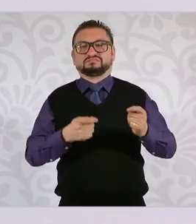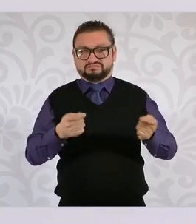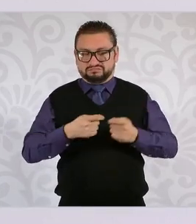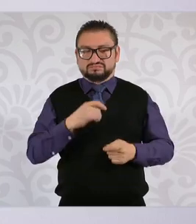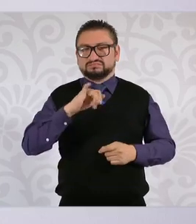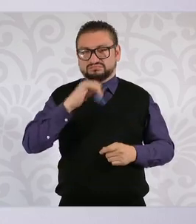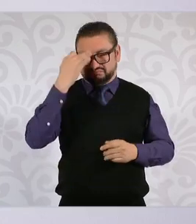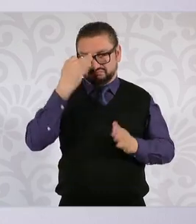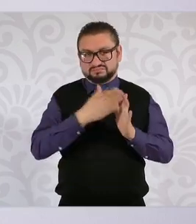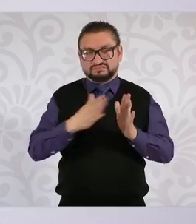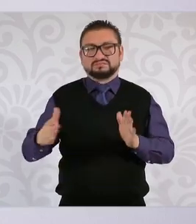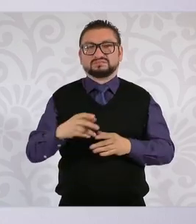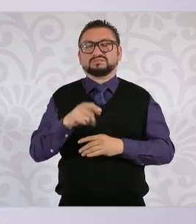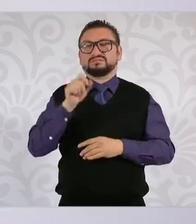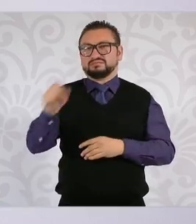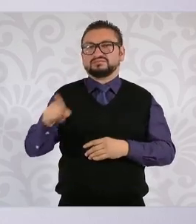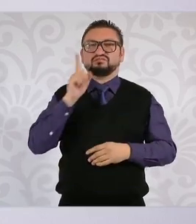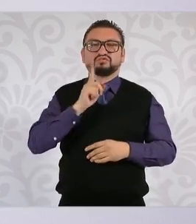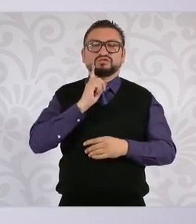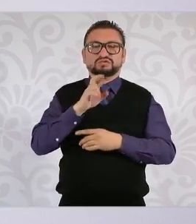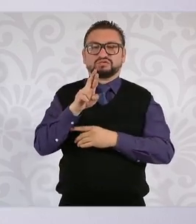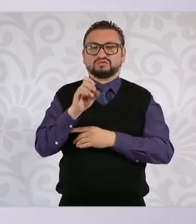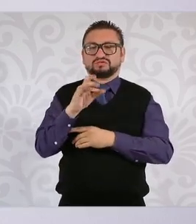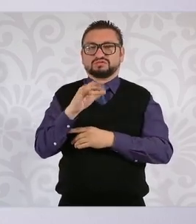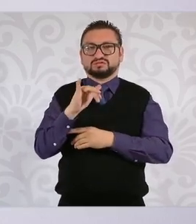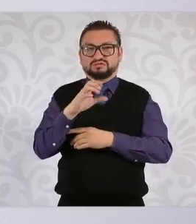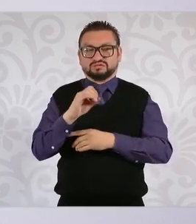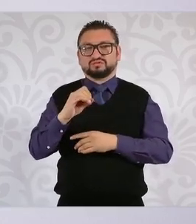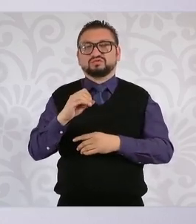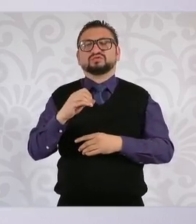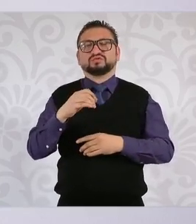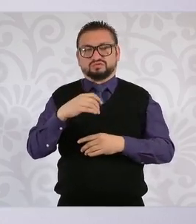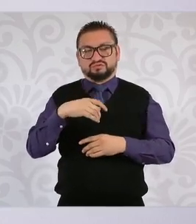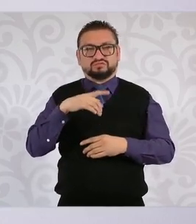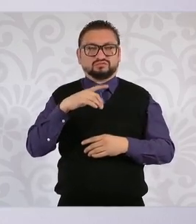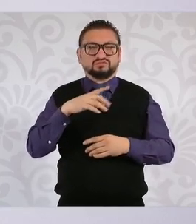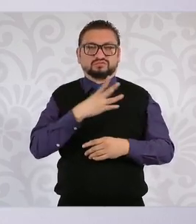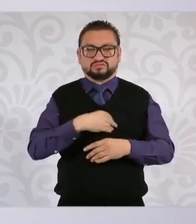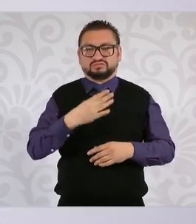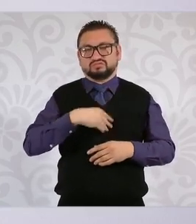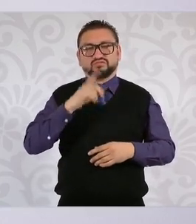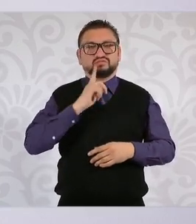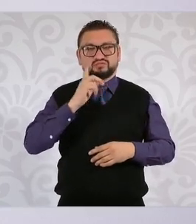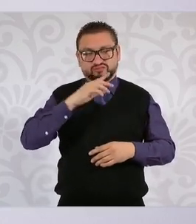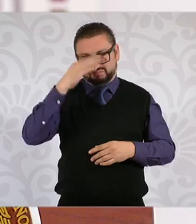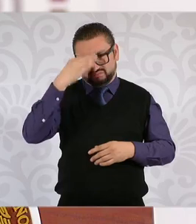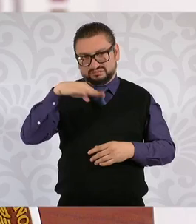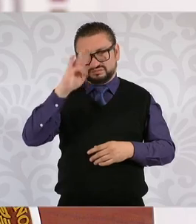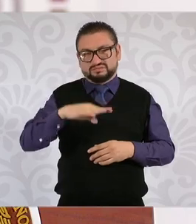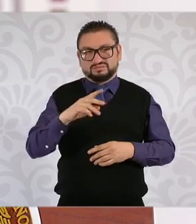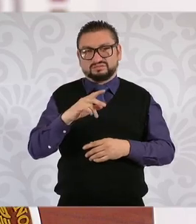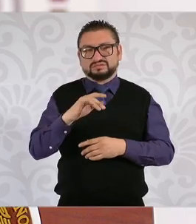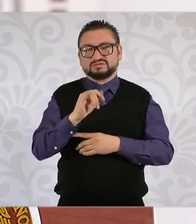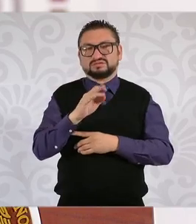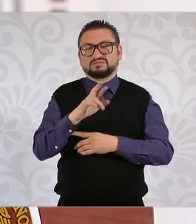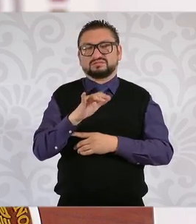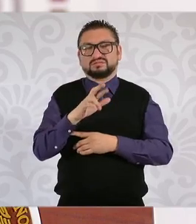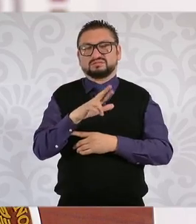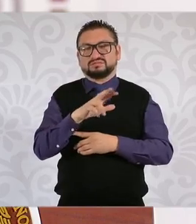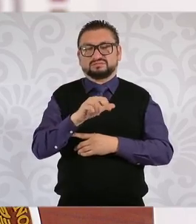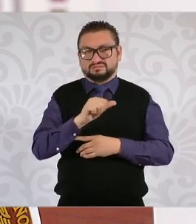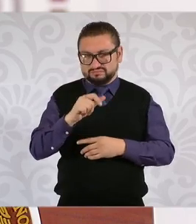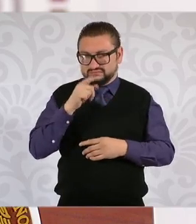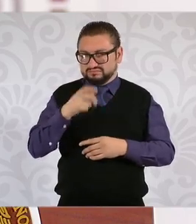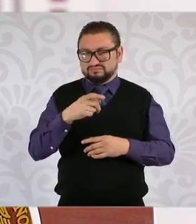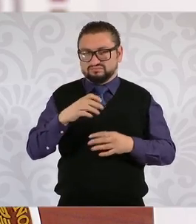Entonces, Rosario, hija de Doña Rosario Ibarra de Piedra, pues es en muchos sentidos un símbolo